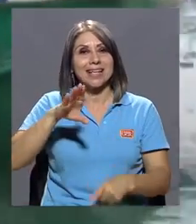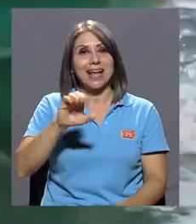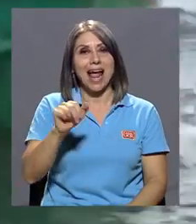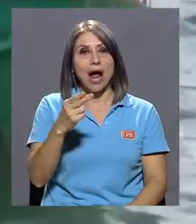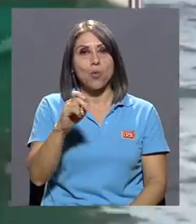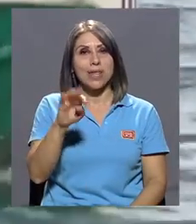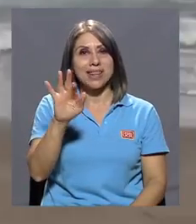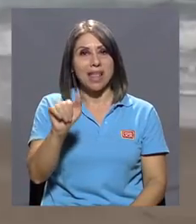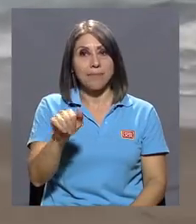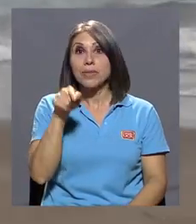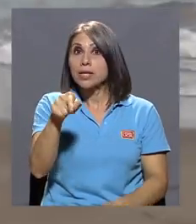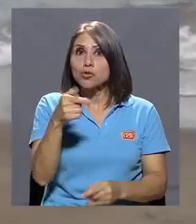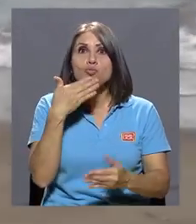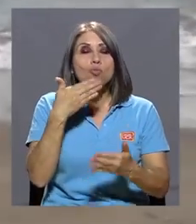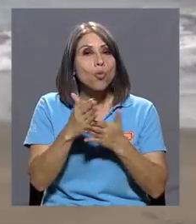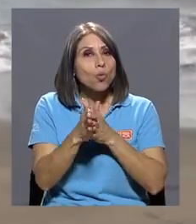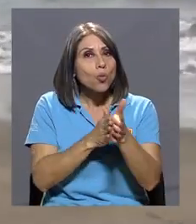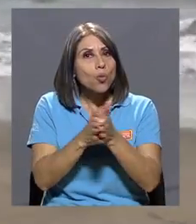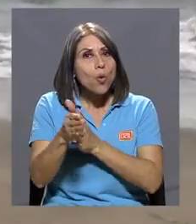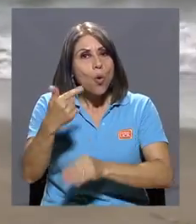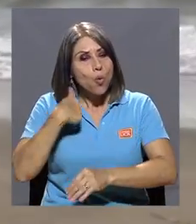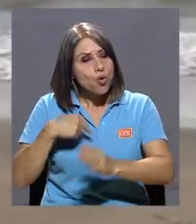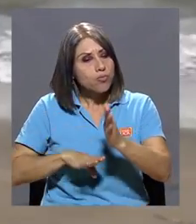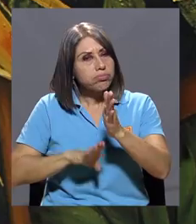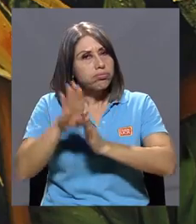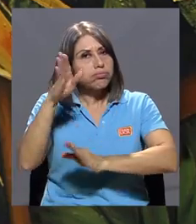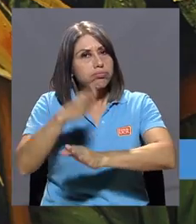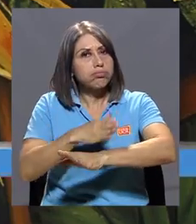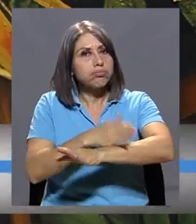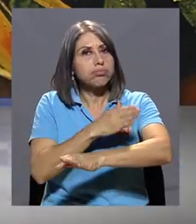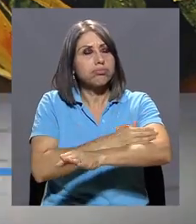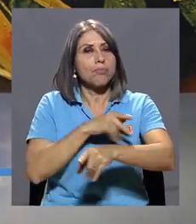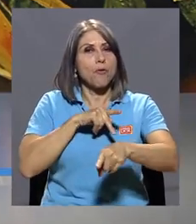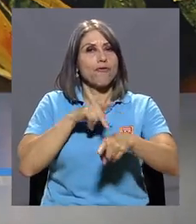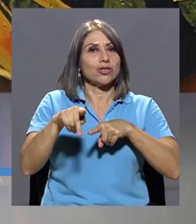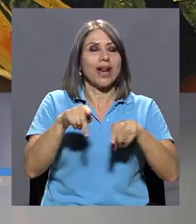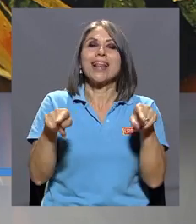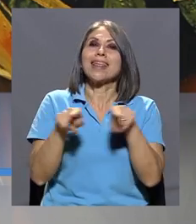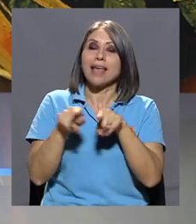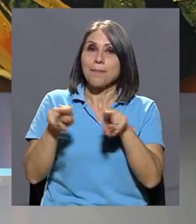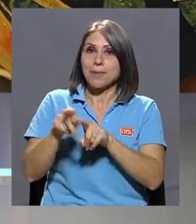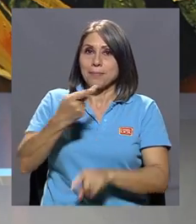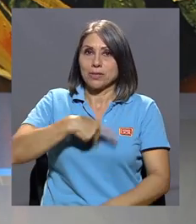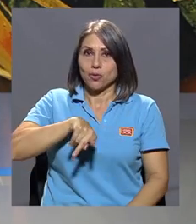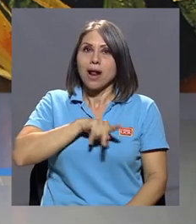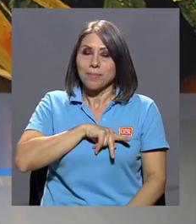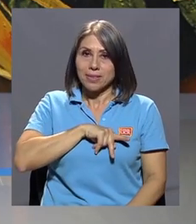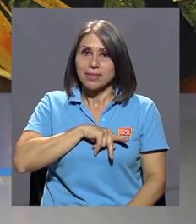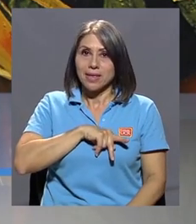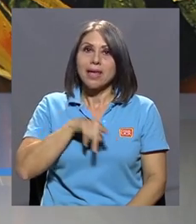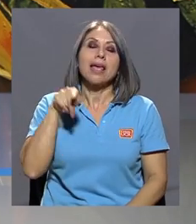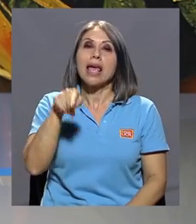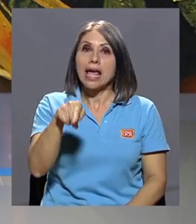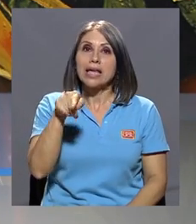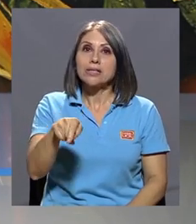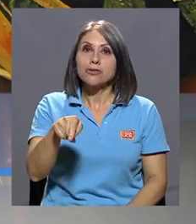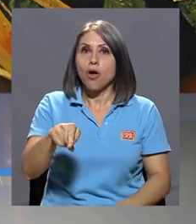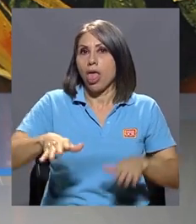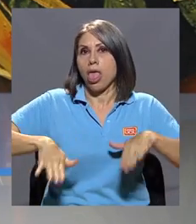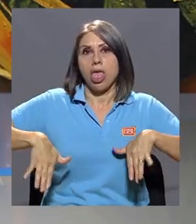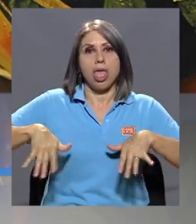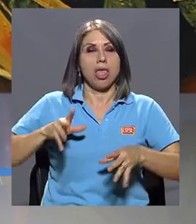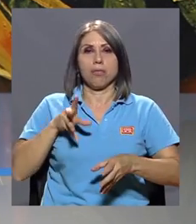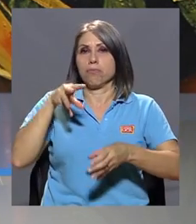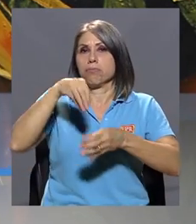Es un espacio muy enriquecedor, le permite a uno crecer tanto profesionalmente como personalmente. Es un ámbito que no está